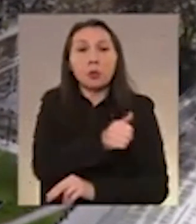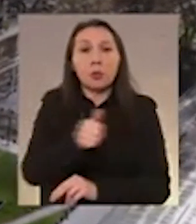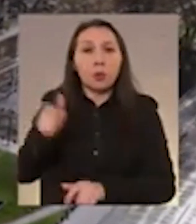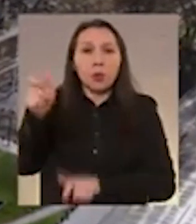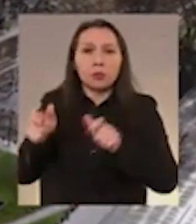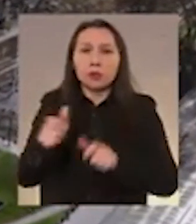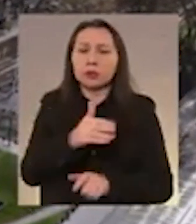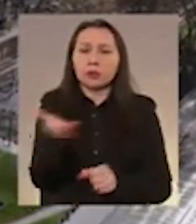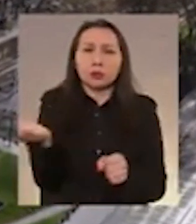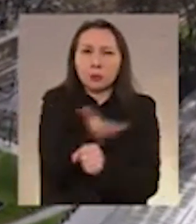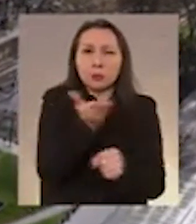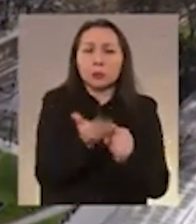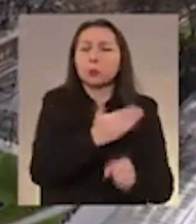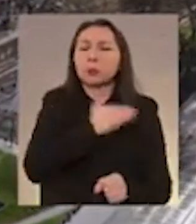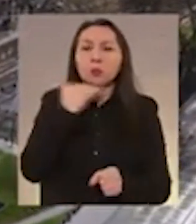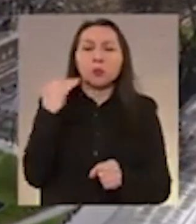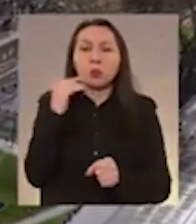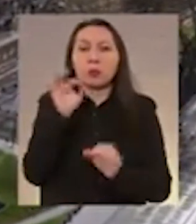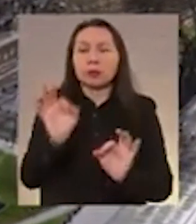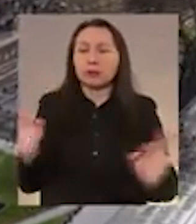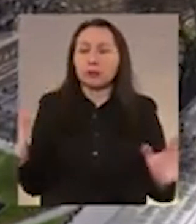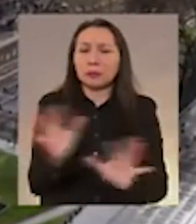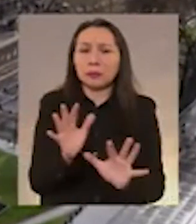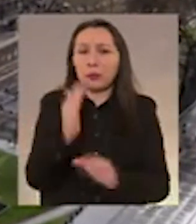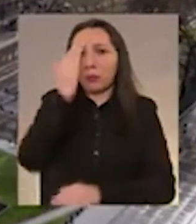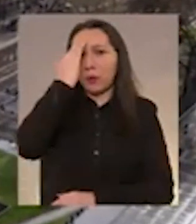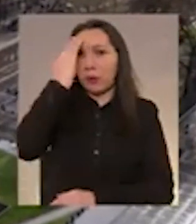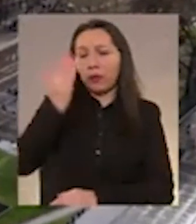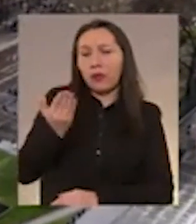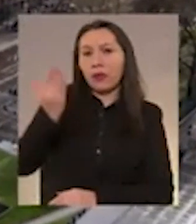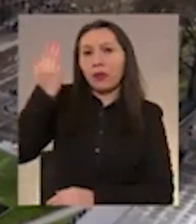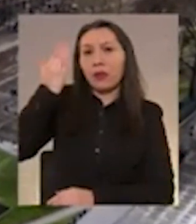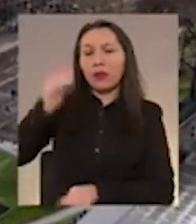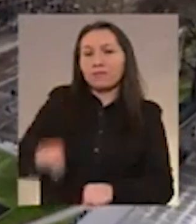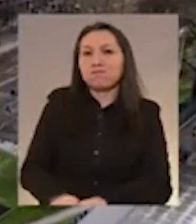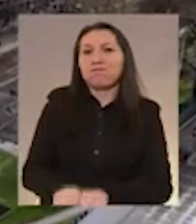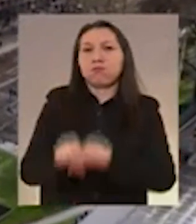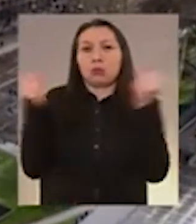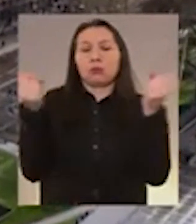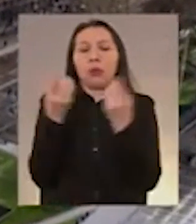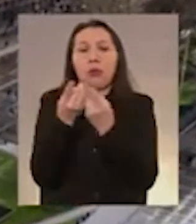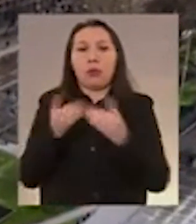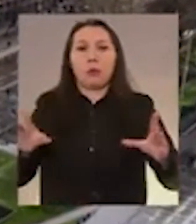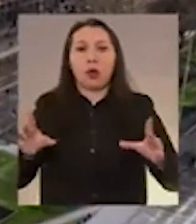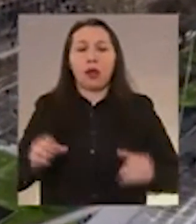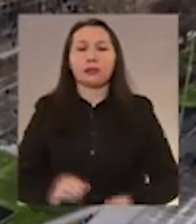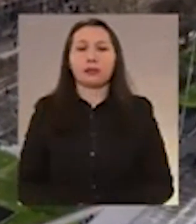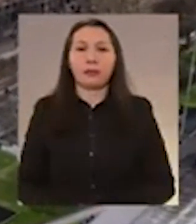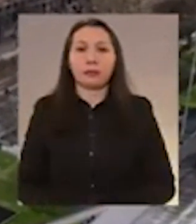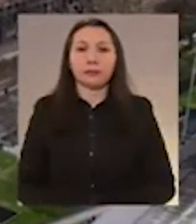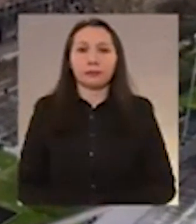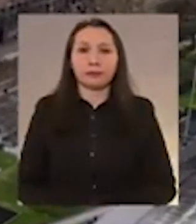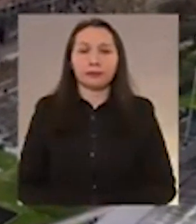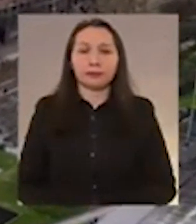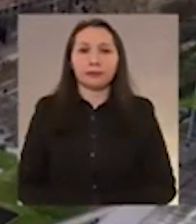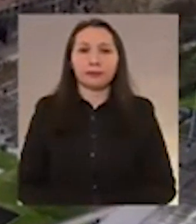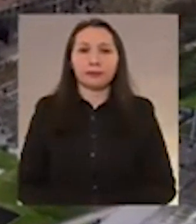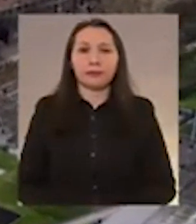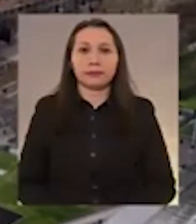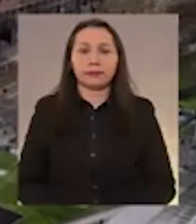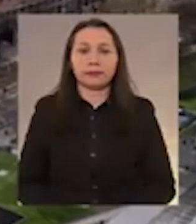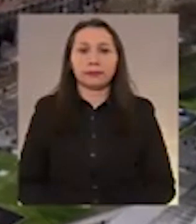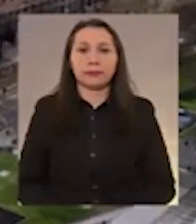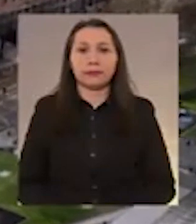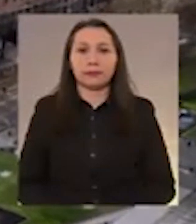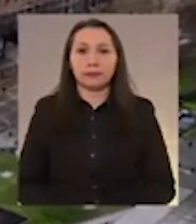comenzó el bombardeo en el Palacio de la Moneda hace cinco décadas. Por eso, este lunes 11 de septiembre hay un duelo oficial en Chile.